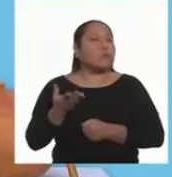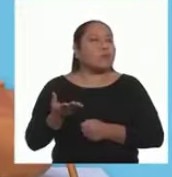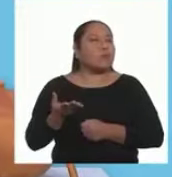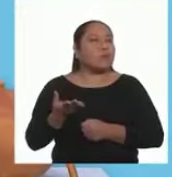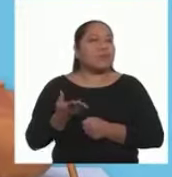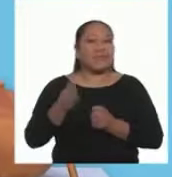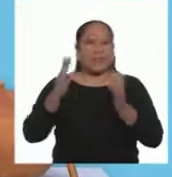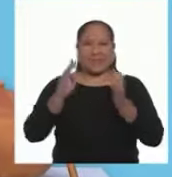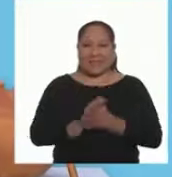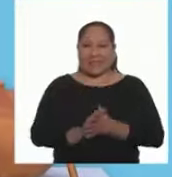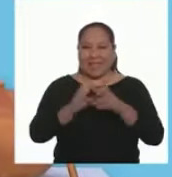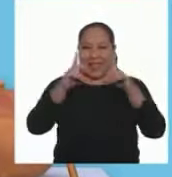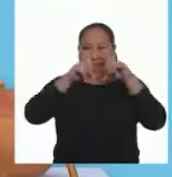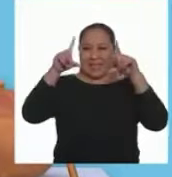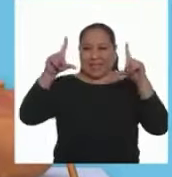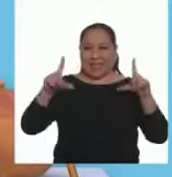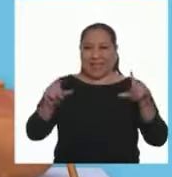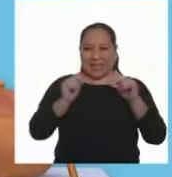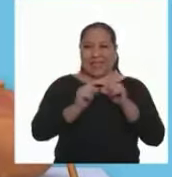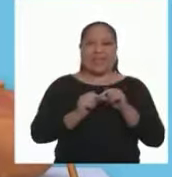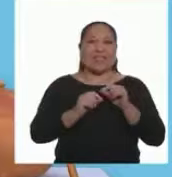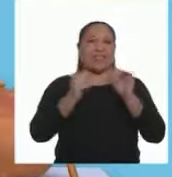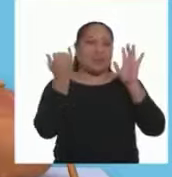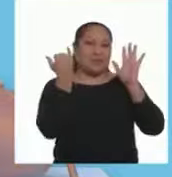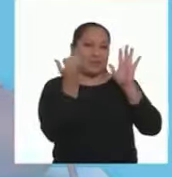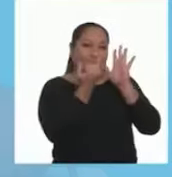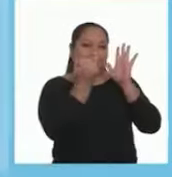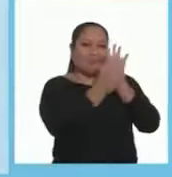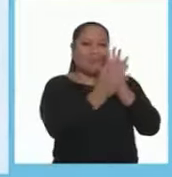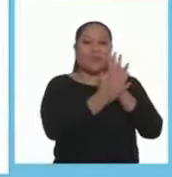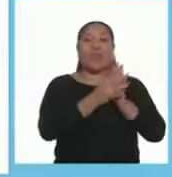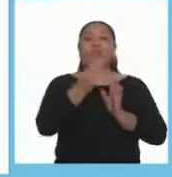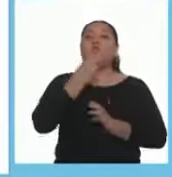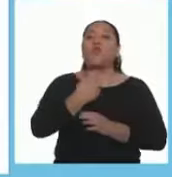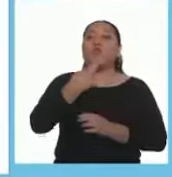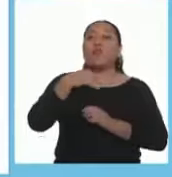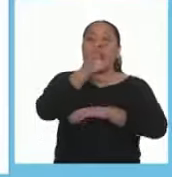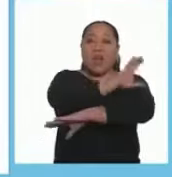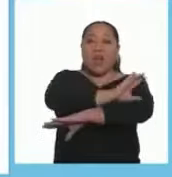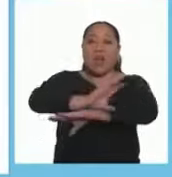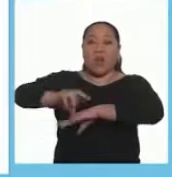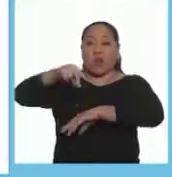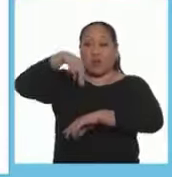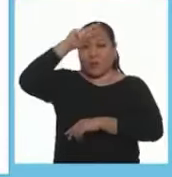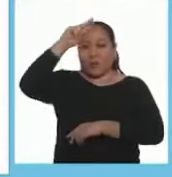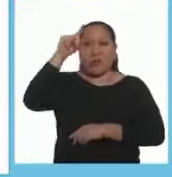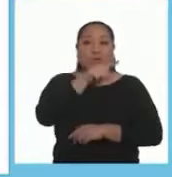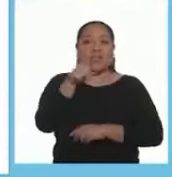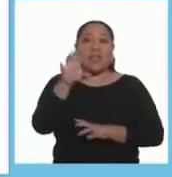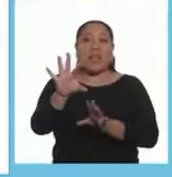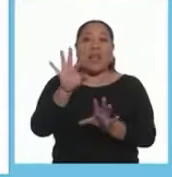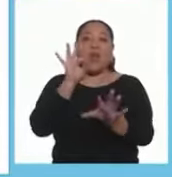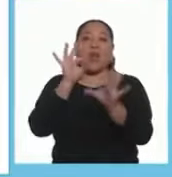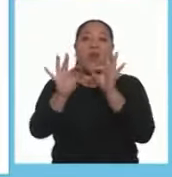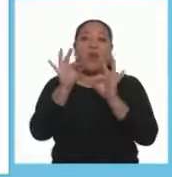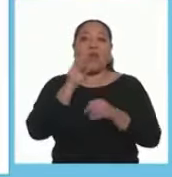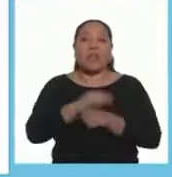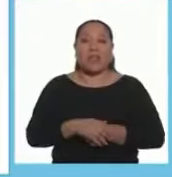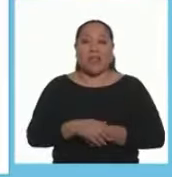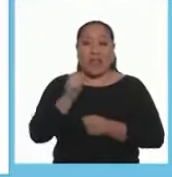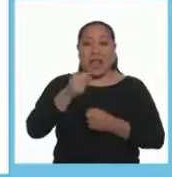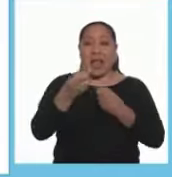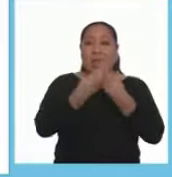usaremos Las tarjetas didácticas Postres de la costa peruana Las pueden